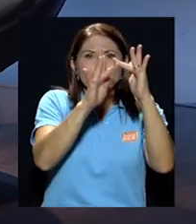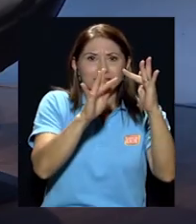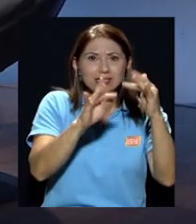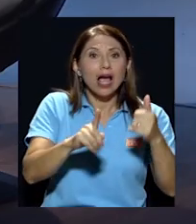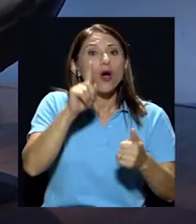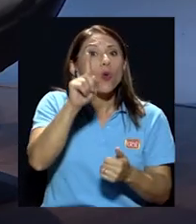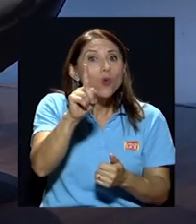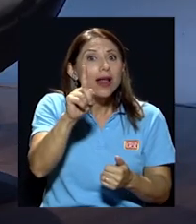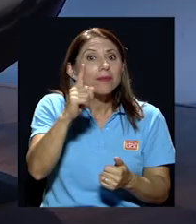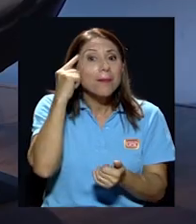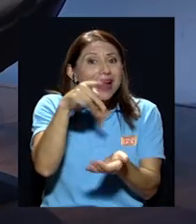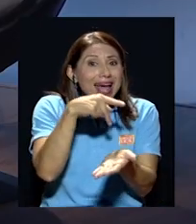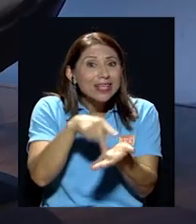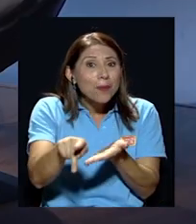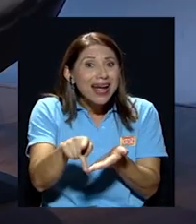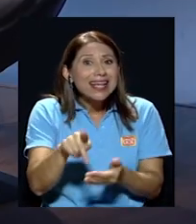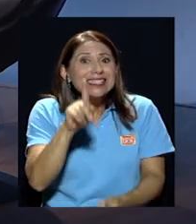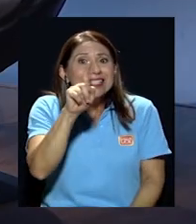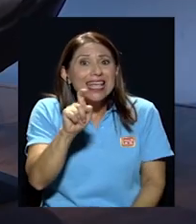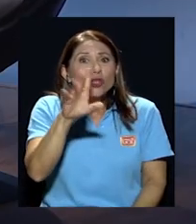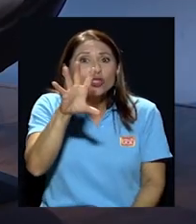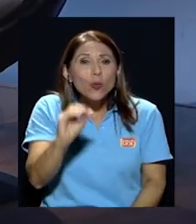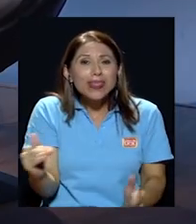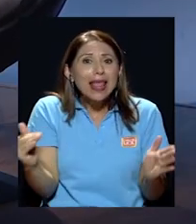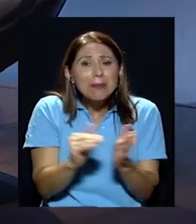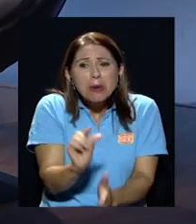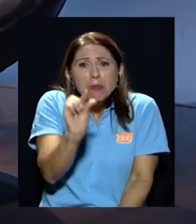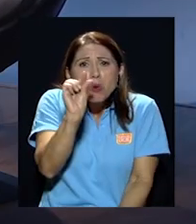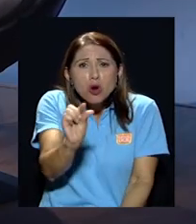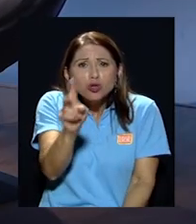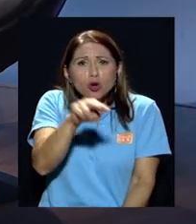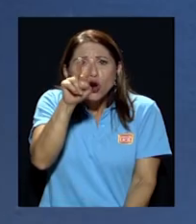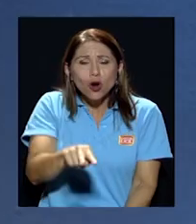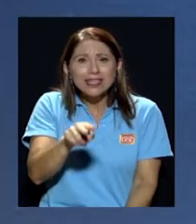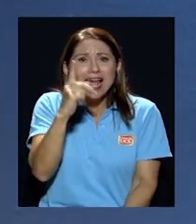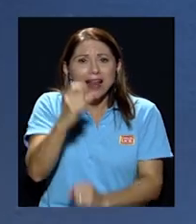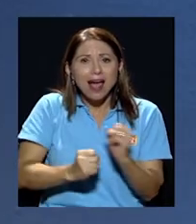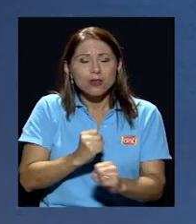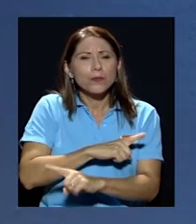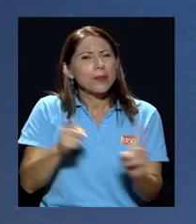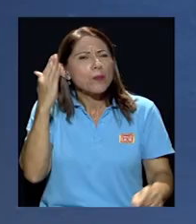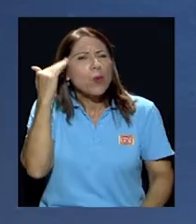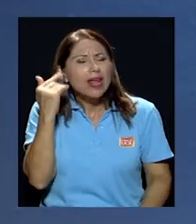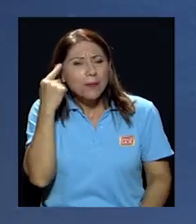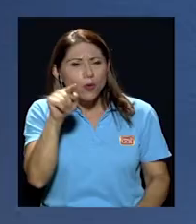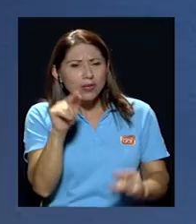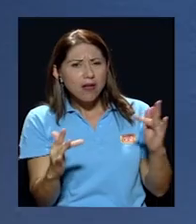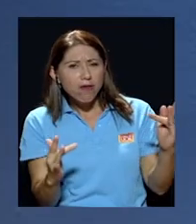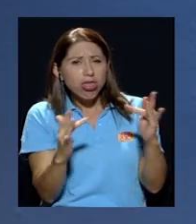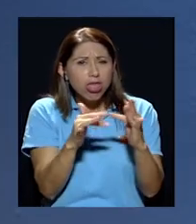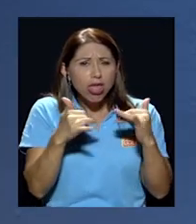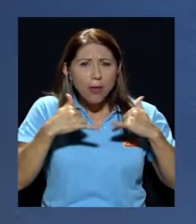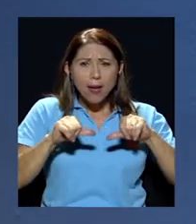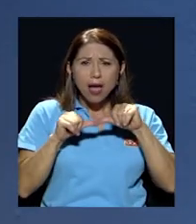150 mil mugrosos colones al año ¿pero por qué? por esa frecuencia van a mantener el derecho de